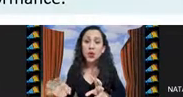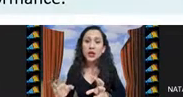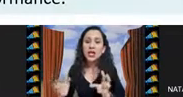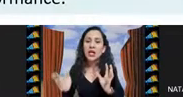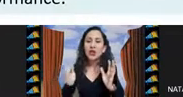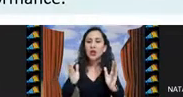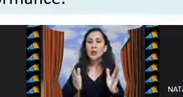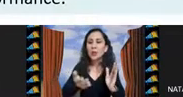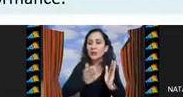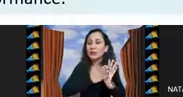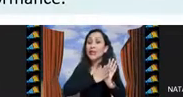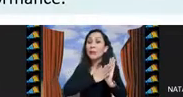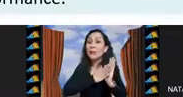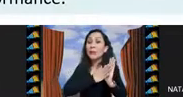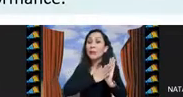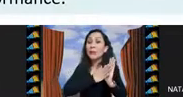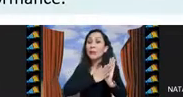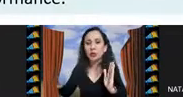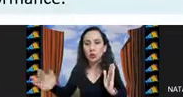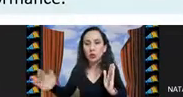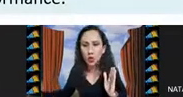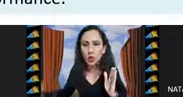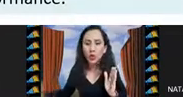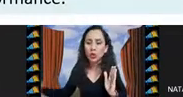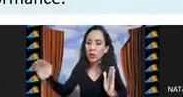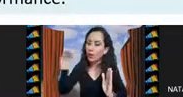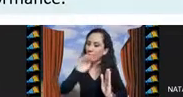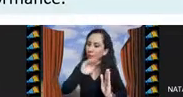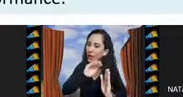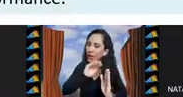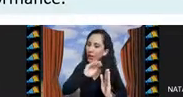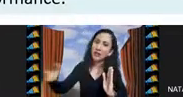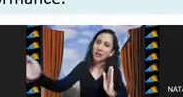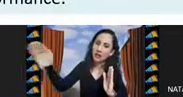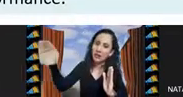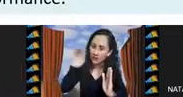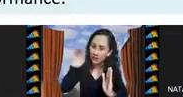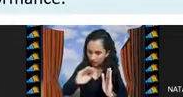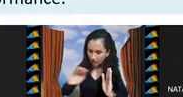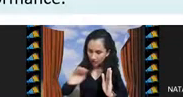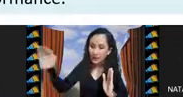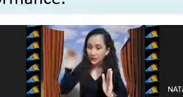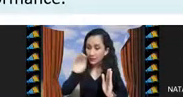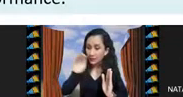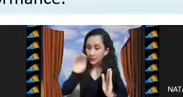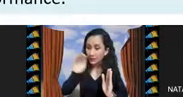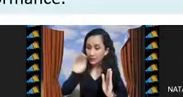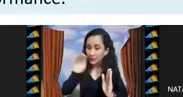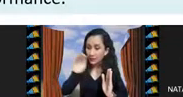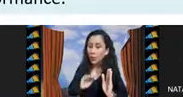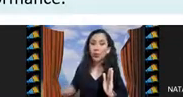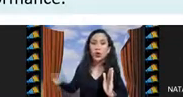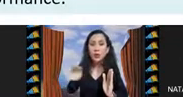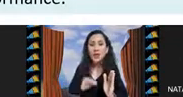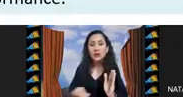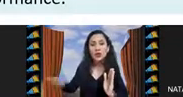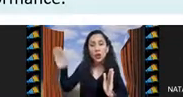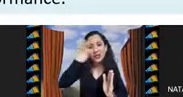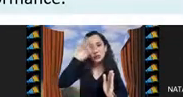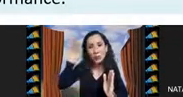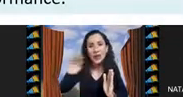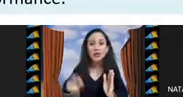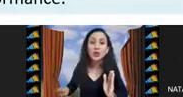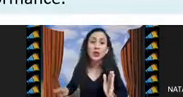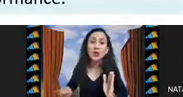algoritmo el algoritmo pues va a ser el proceso de solución donde yo voy a ir aplicando un conjunto de